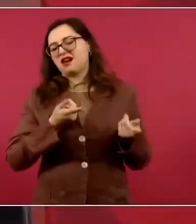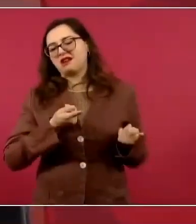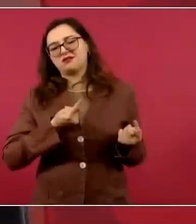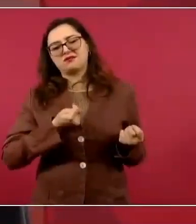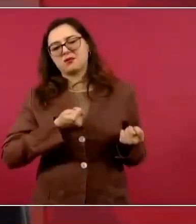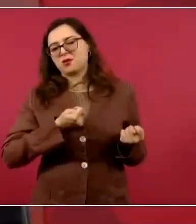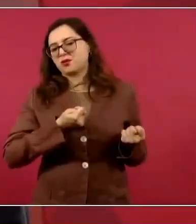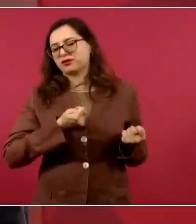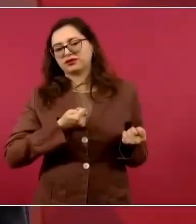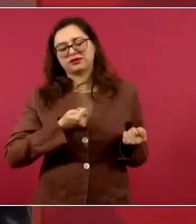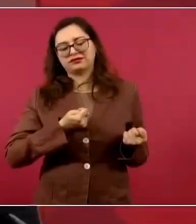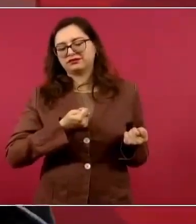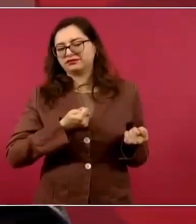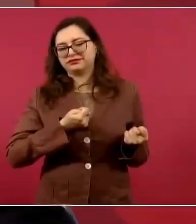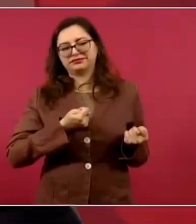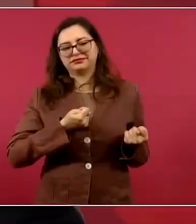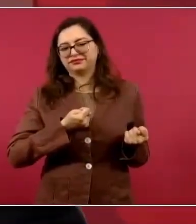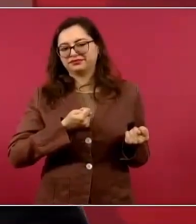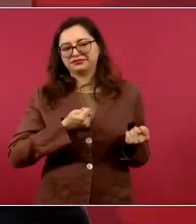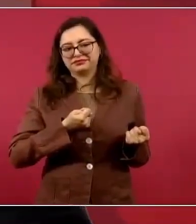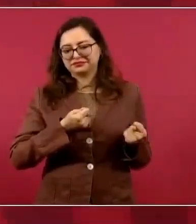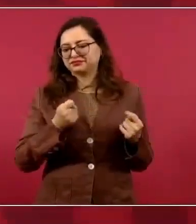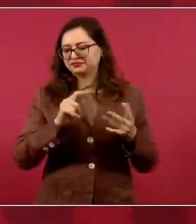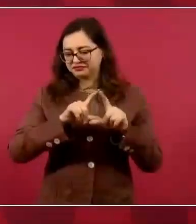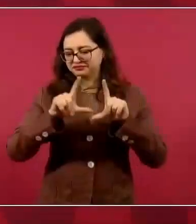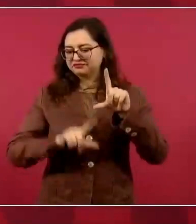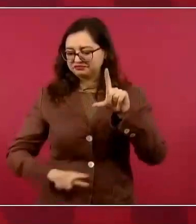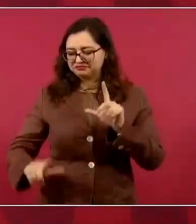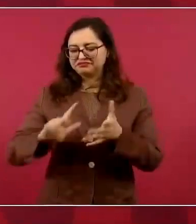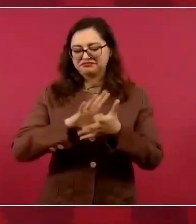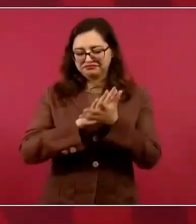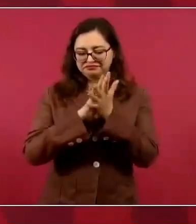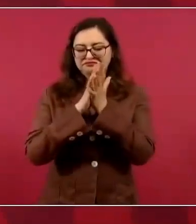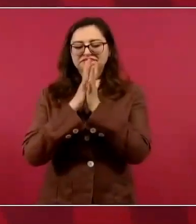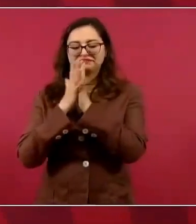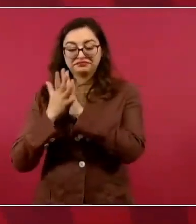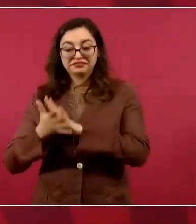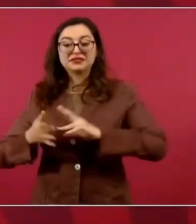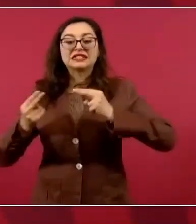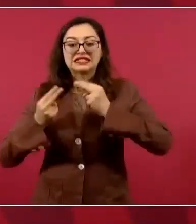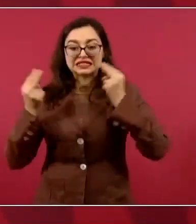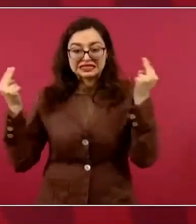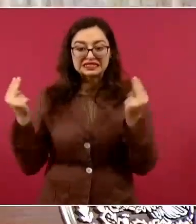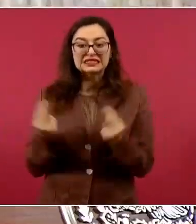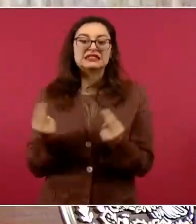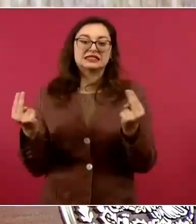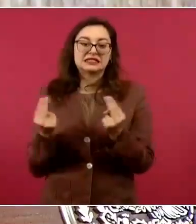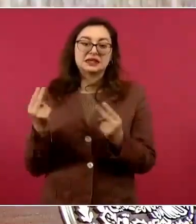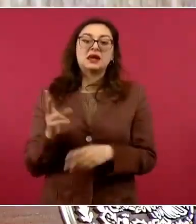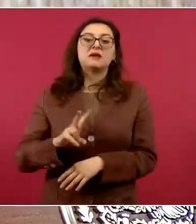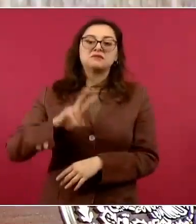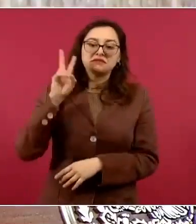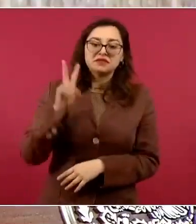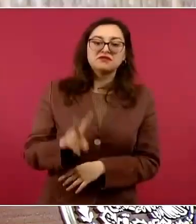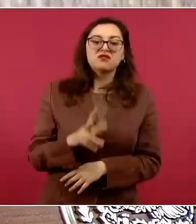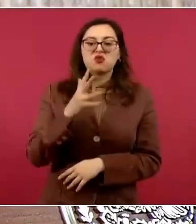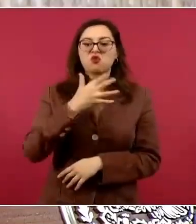falta que se consolide la transformación, que terminemos de limpiar de corrupción